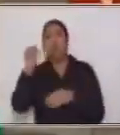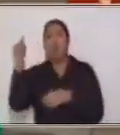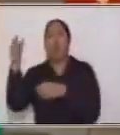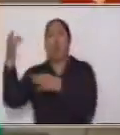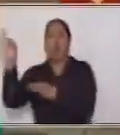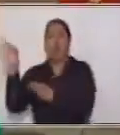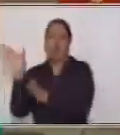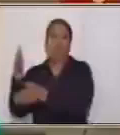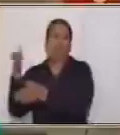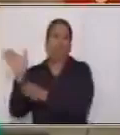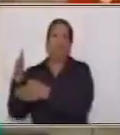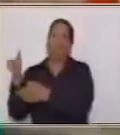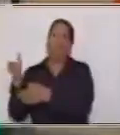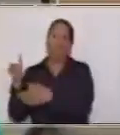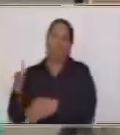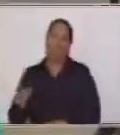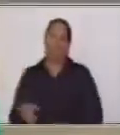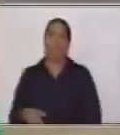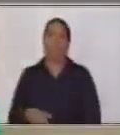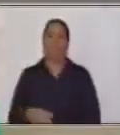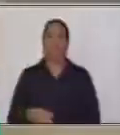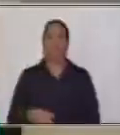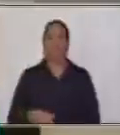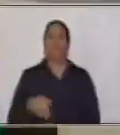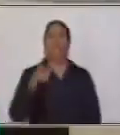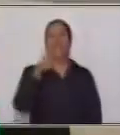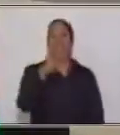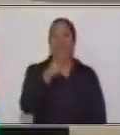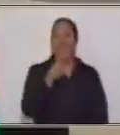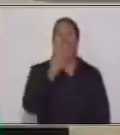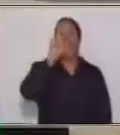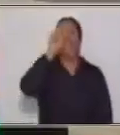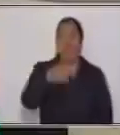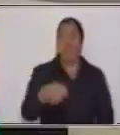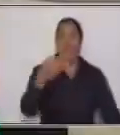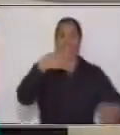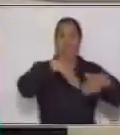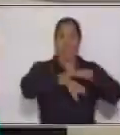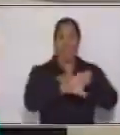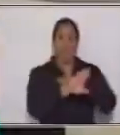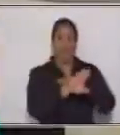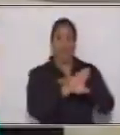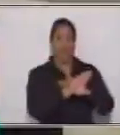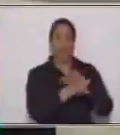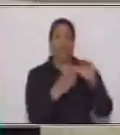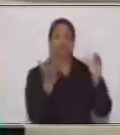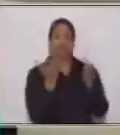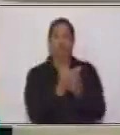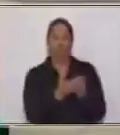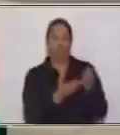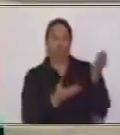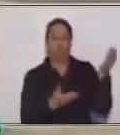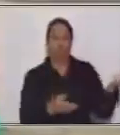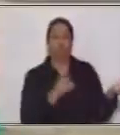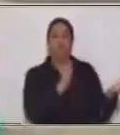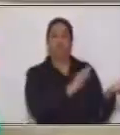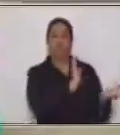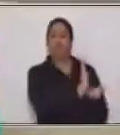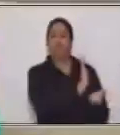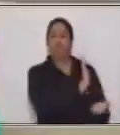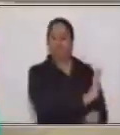ninguno. Y esto lo deberás colocar en tu portafolio. Para que cuando regreses casa